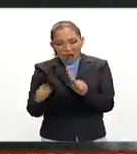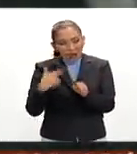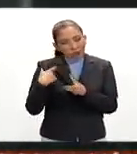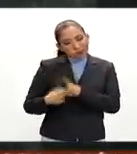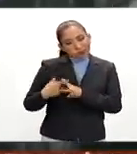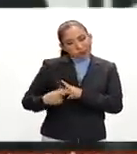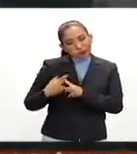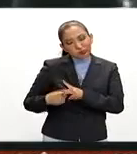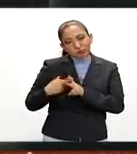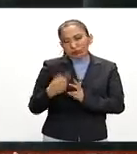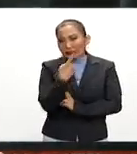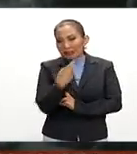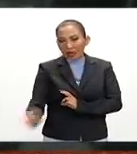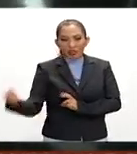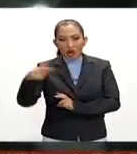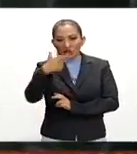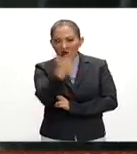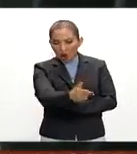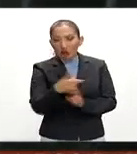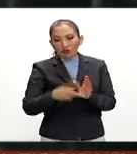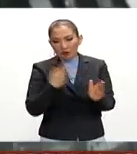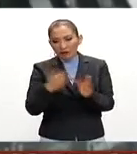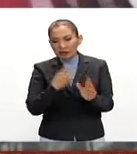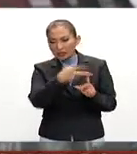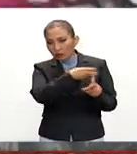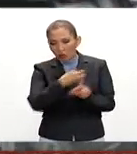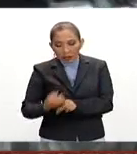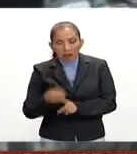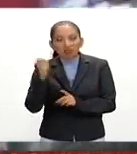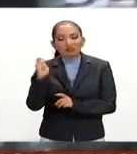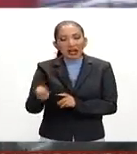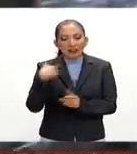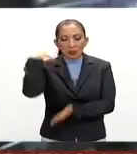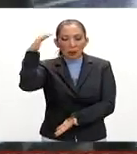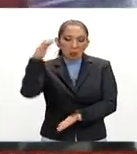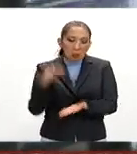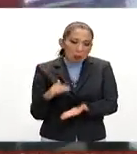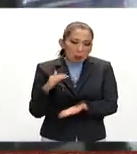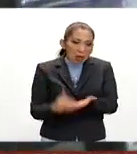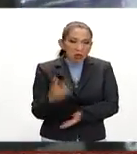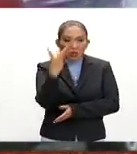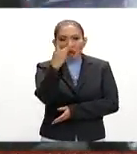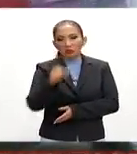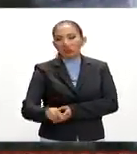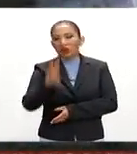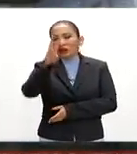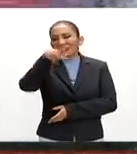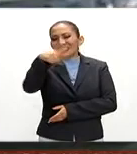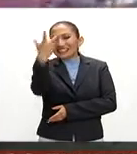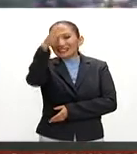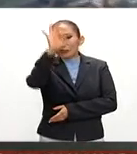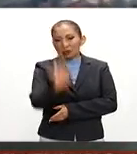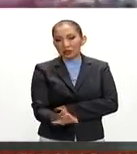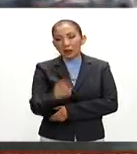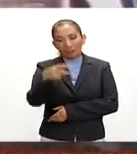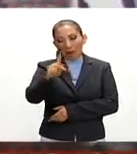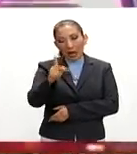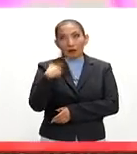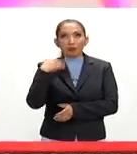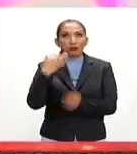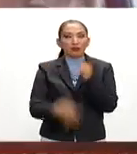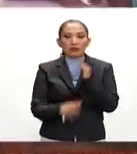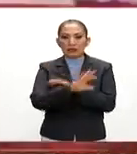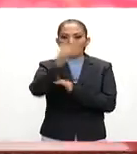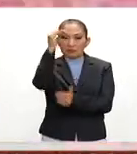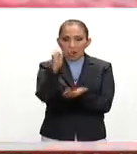contabilizado 102 casos de secuestro, lo que representa una disminución de 2.13%, pero al fin